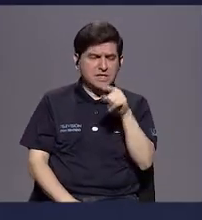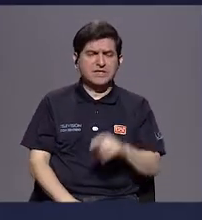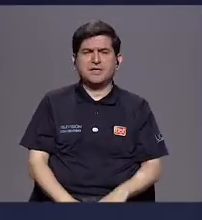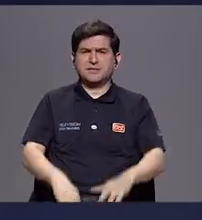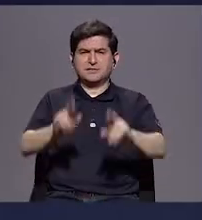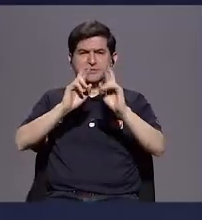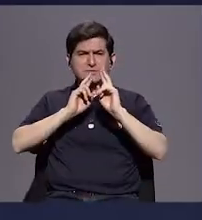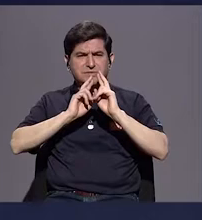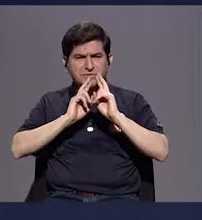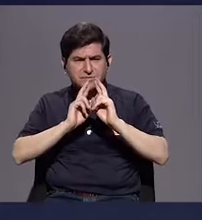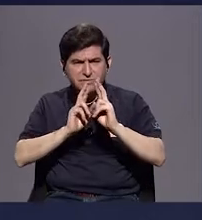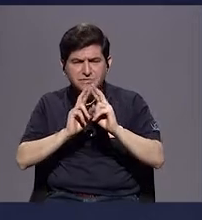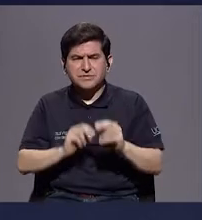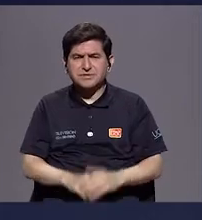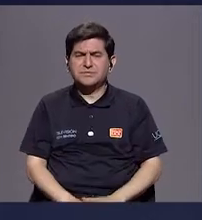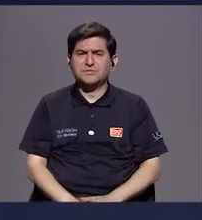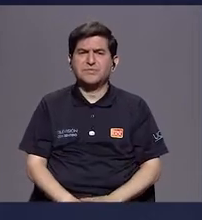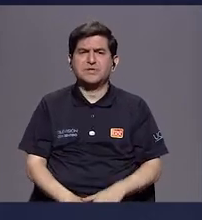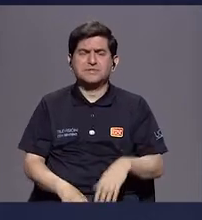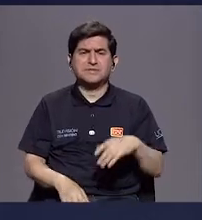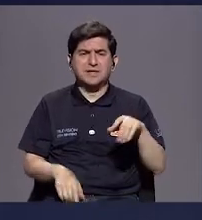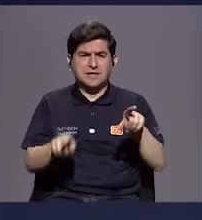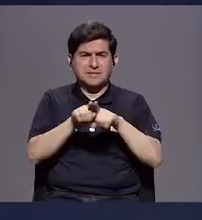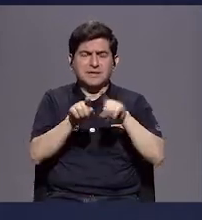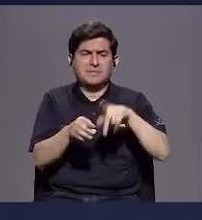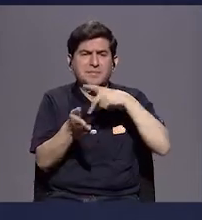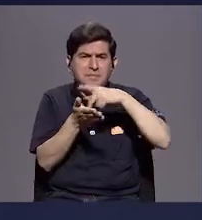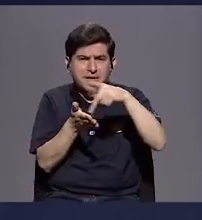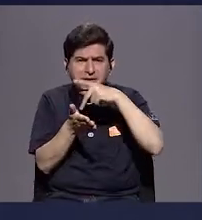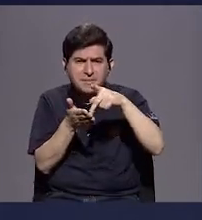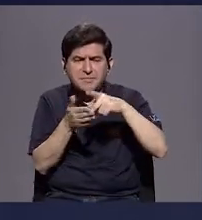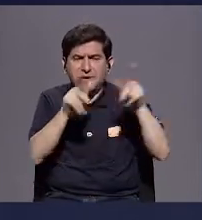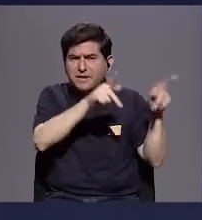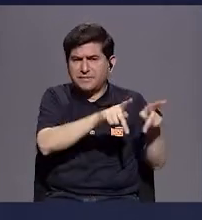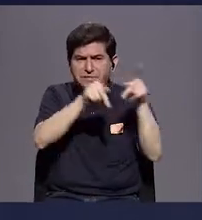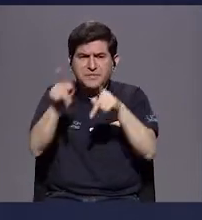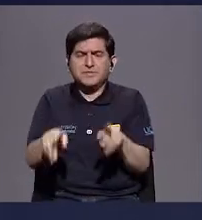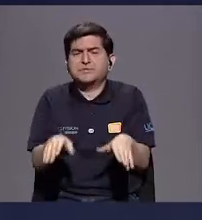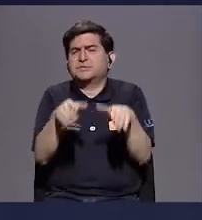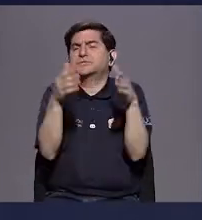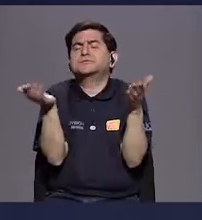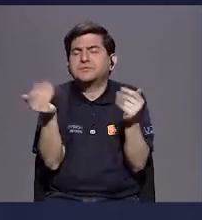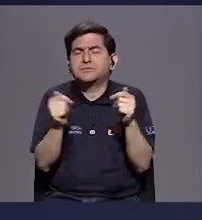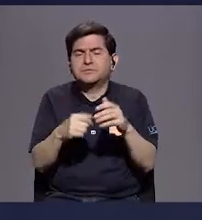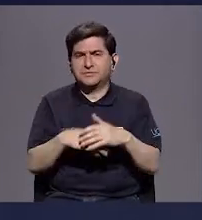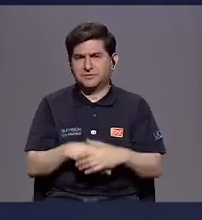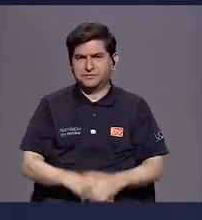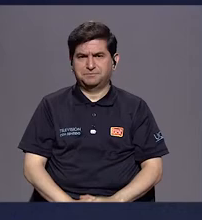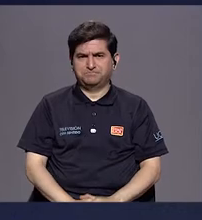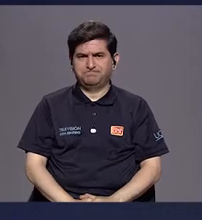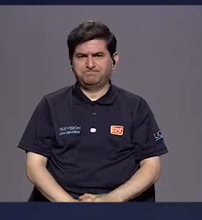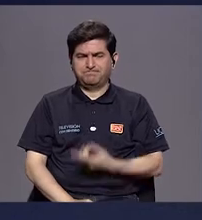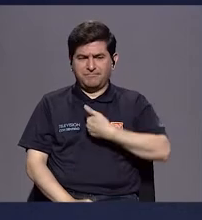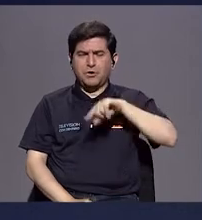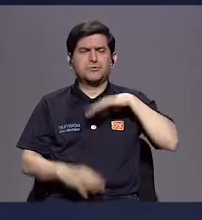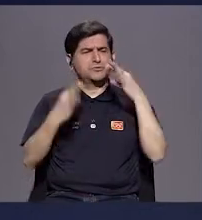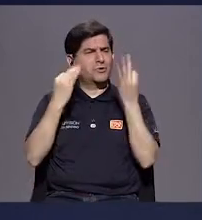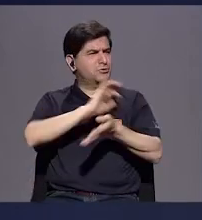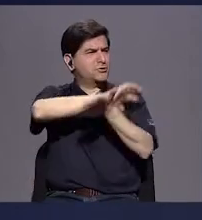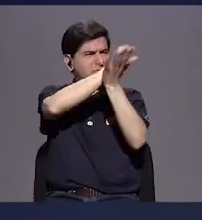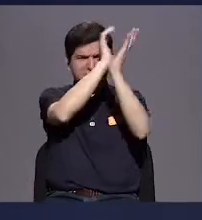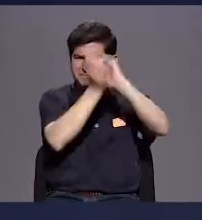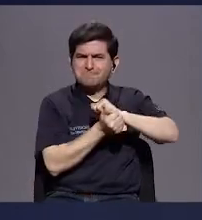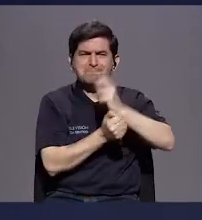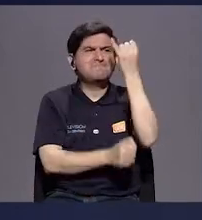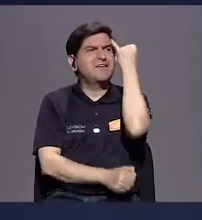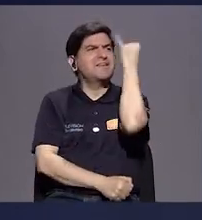ver reflejado en las tarifas de precios del usuario, ¿verdad? Entonces, lo que tenemos que tratar de